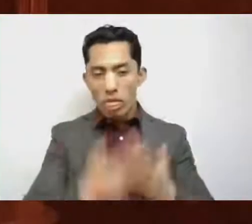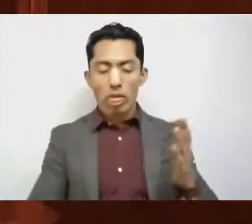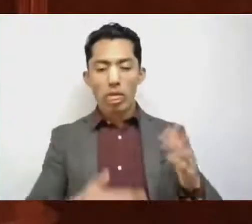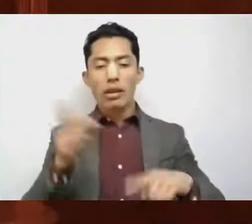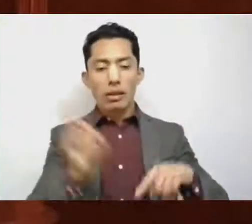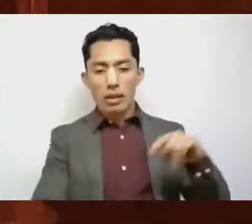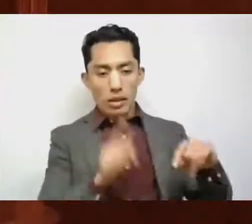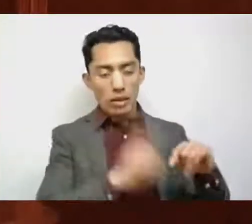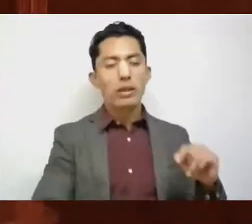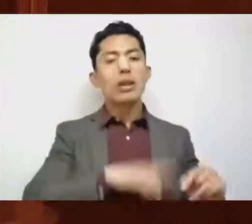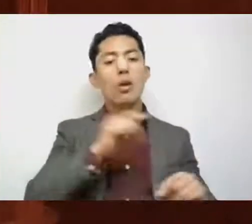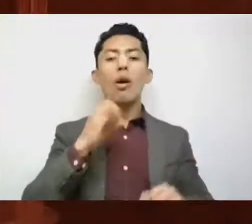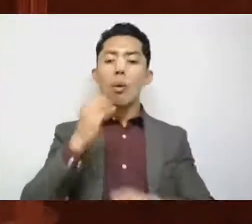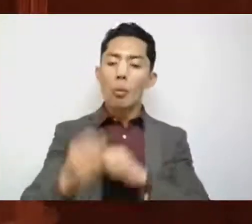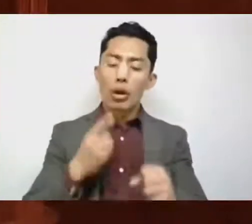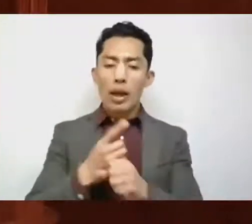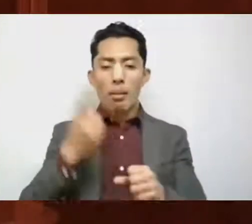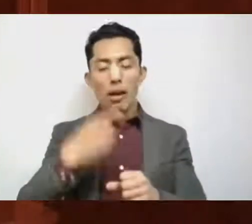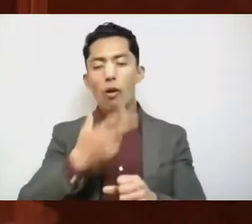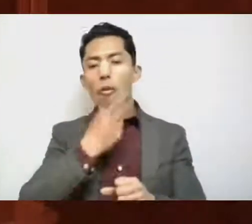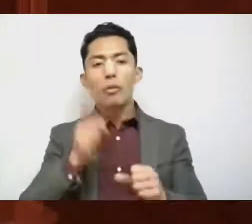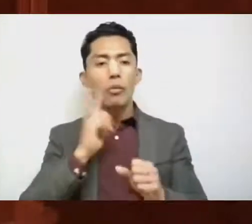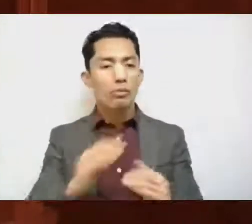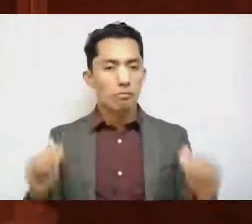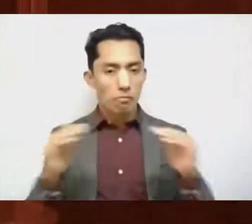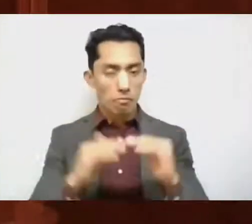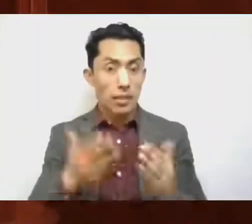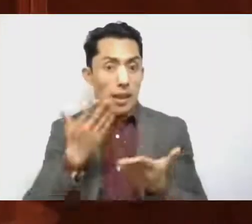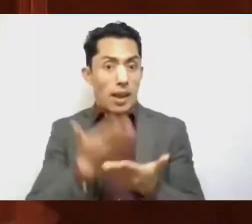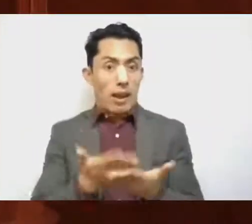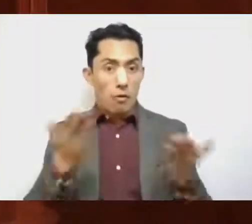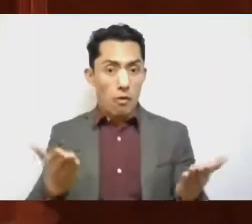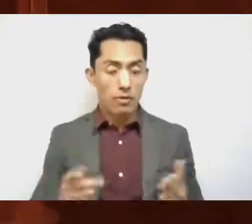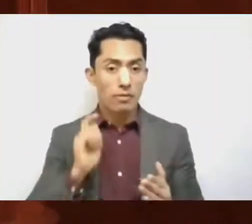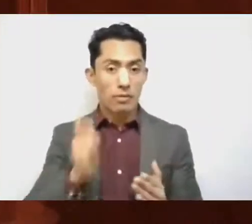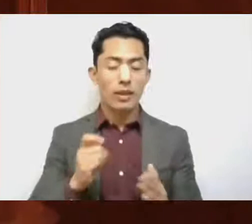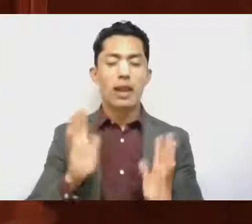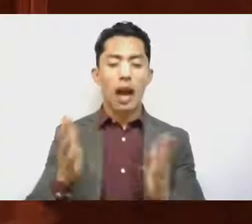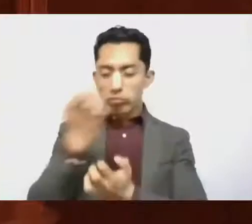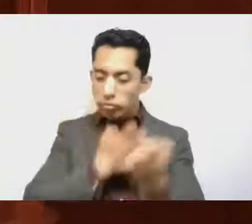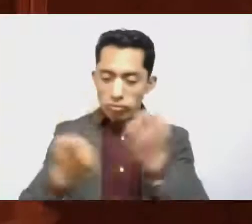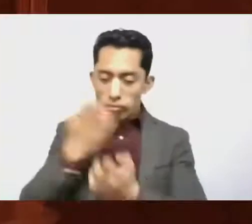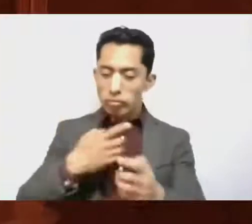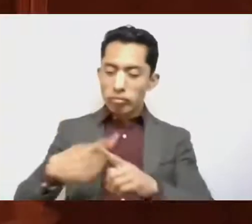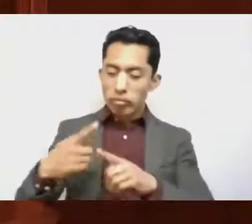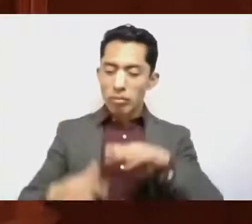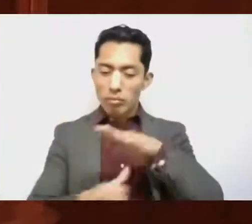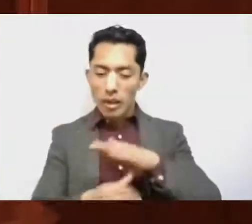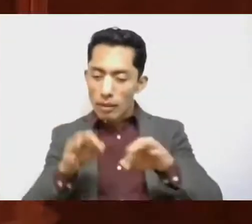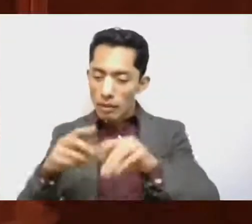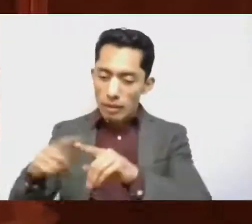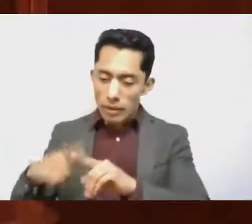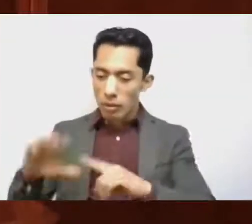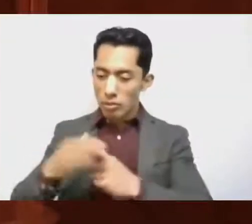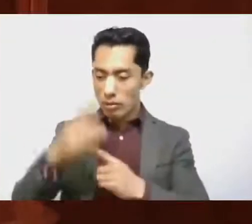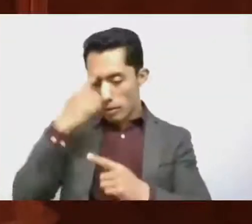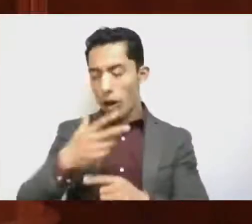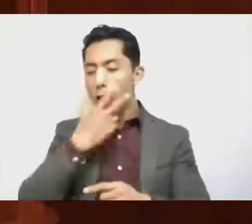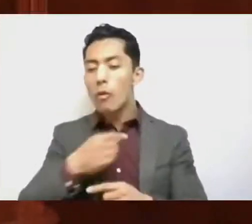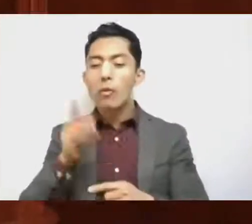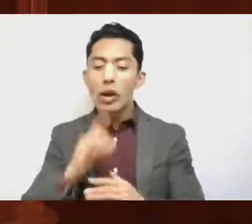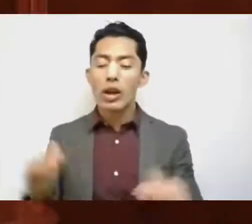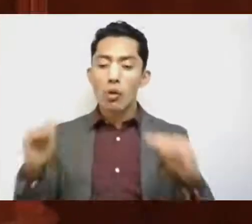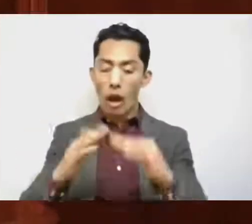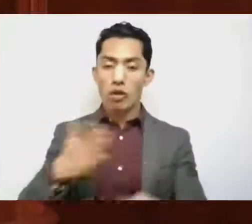construcción de oportunidades igualitarias. Y ahora, a través del estudio y análisis de mesas de trabajo de las Comisiones para la Igualdad de Género que me